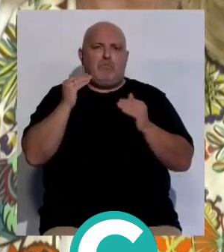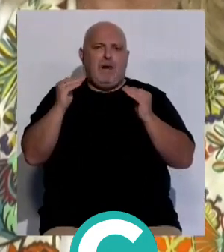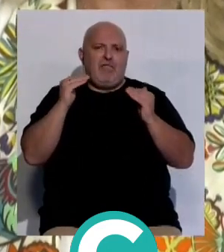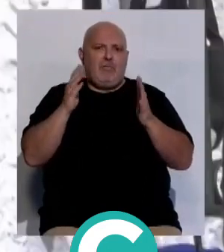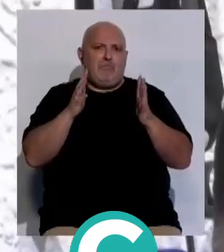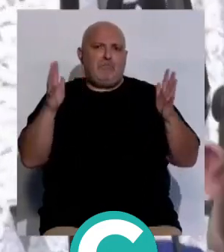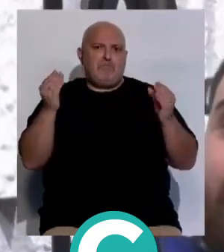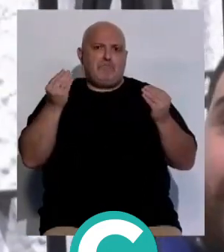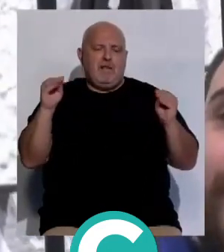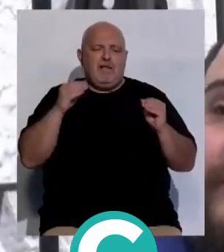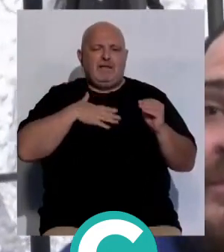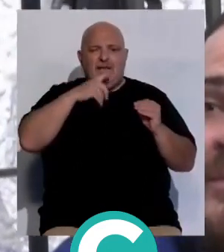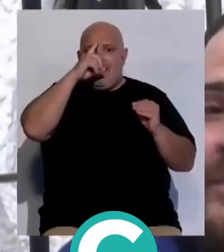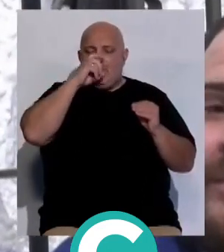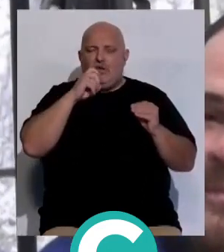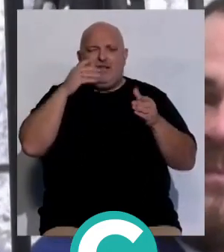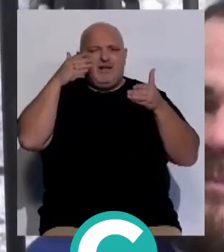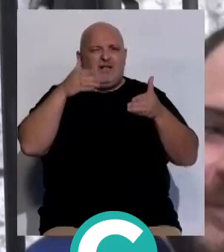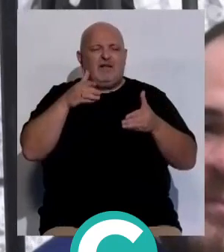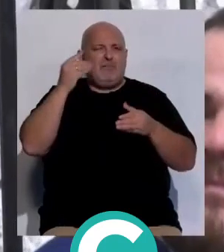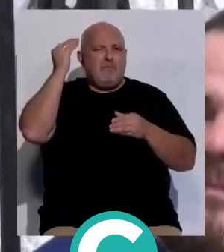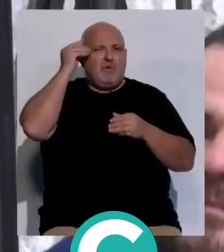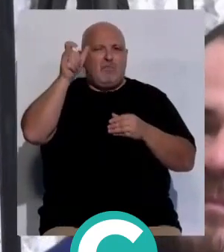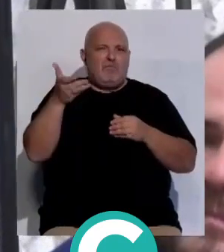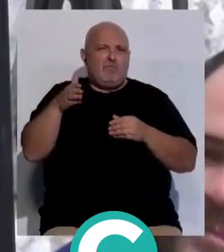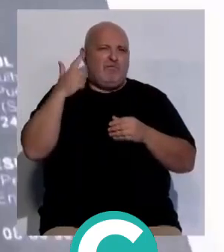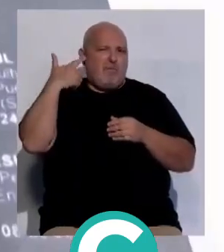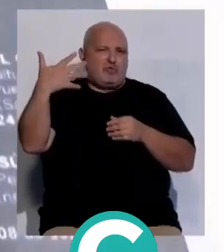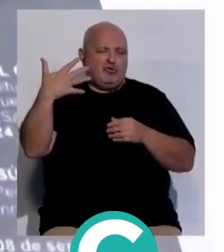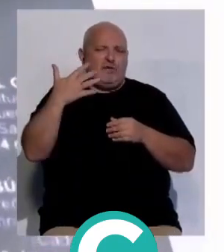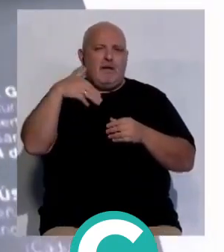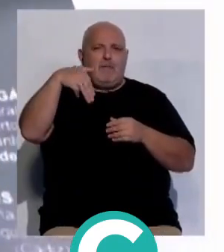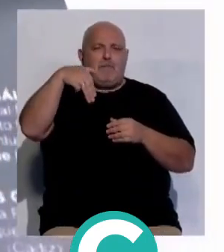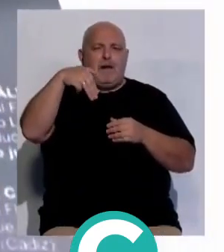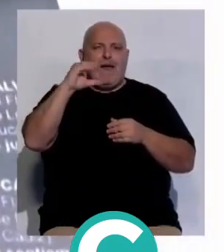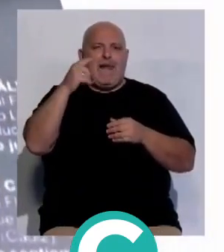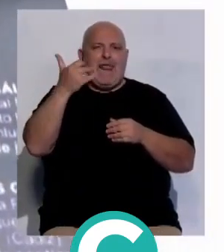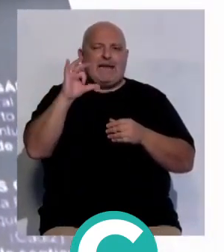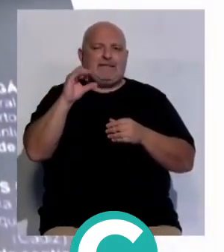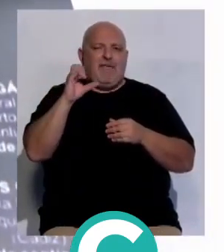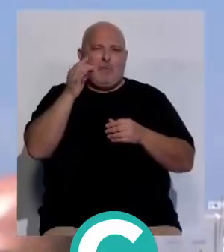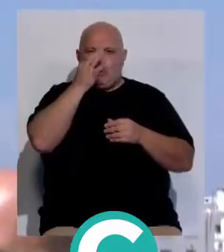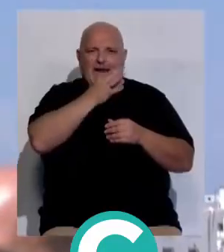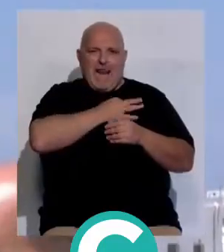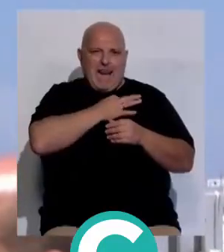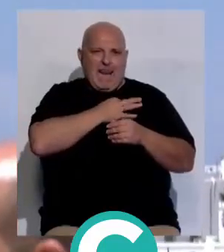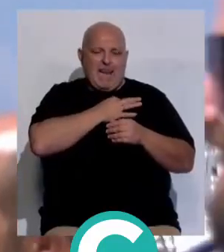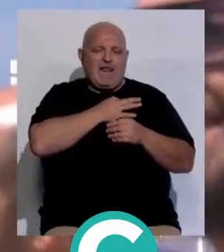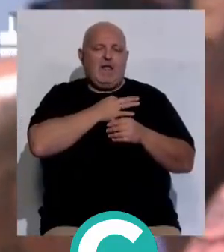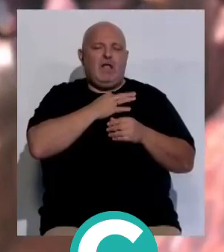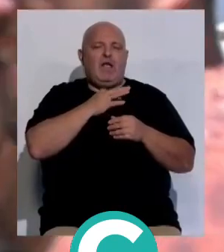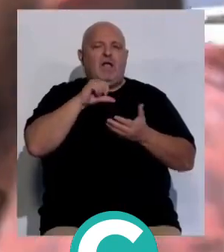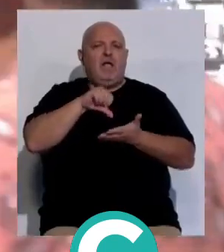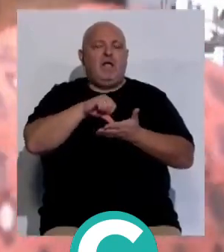mucho más amplio. Este año la cita estará dedicada a la memoria de Juan Pérez Sánchez, Canalejas de Puerto Real. En cuanto a las actuaciones, en la